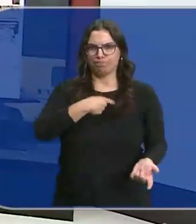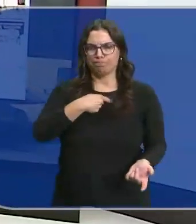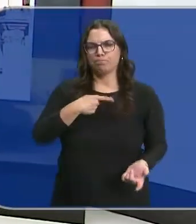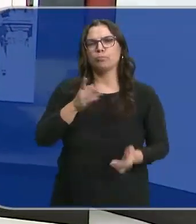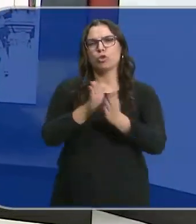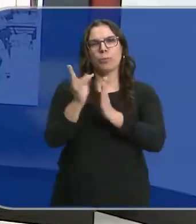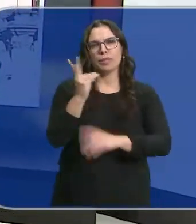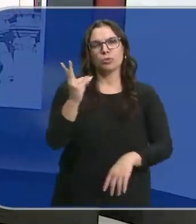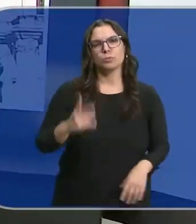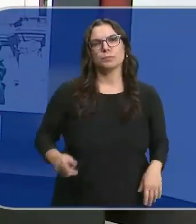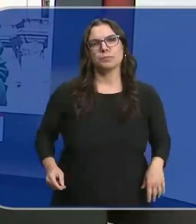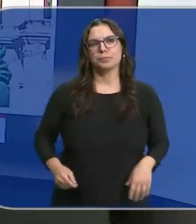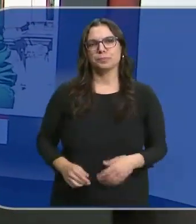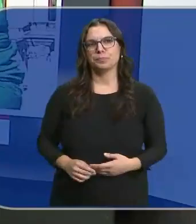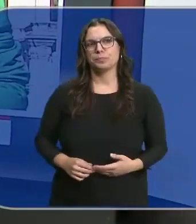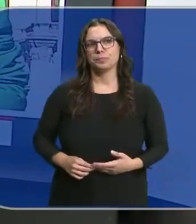Duarte.